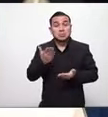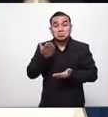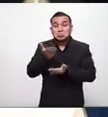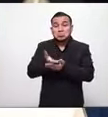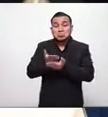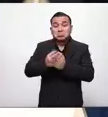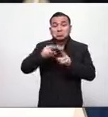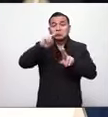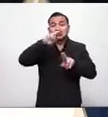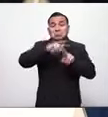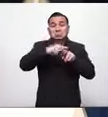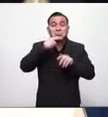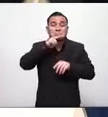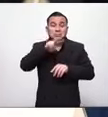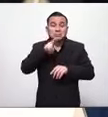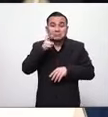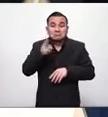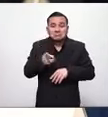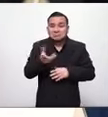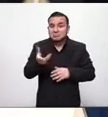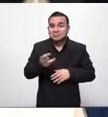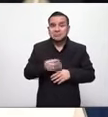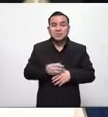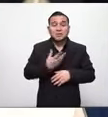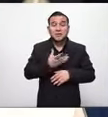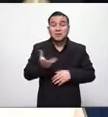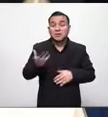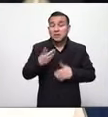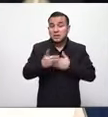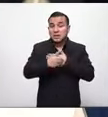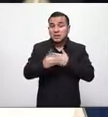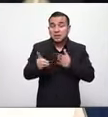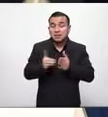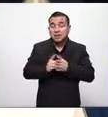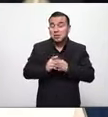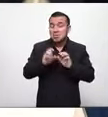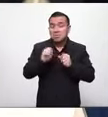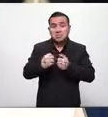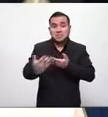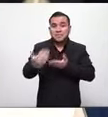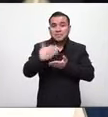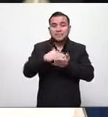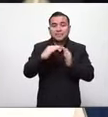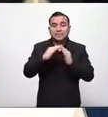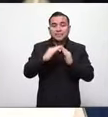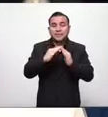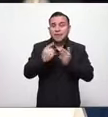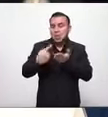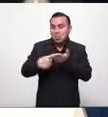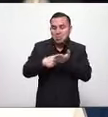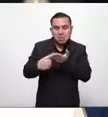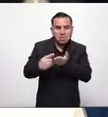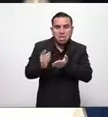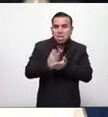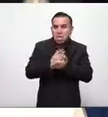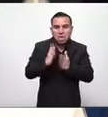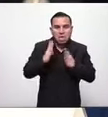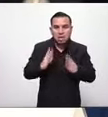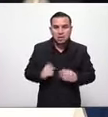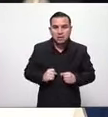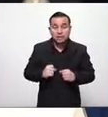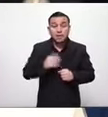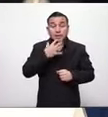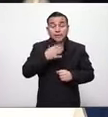obstusa de parte de los colegas diputados que no han querido sentarse con el gobierno